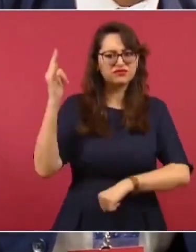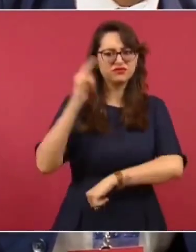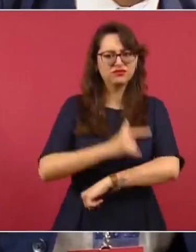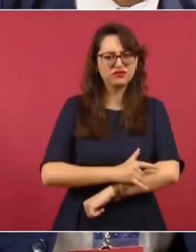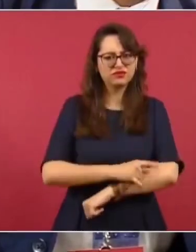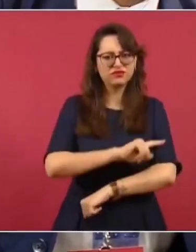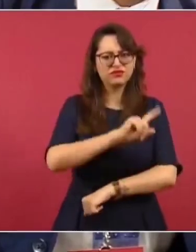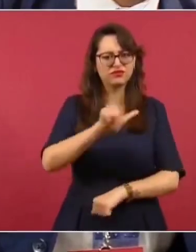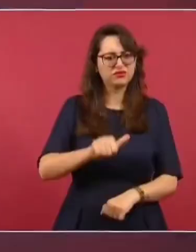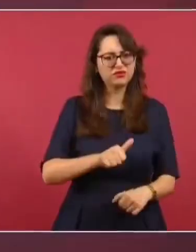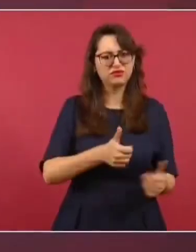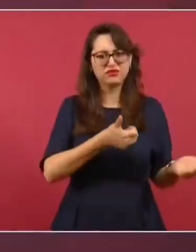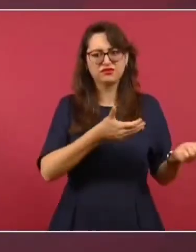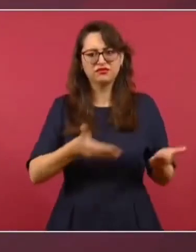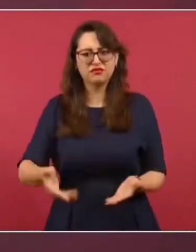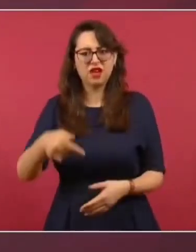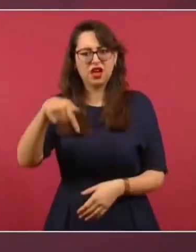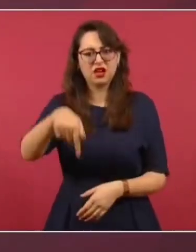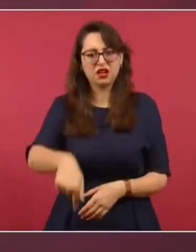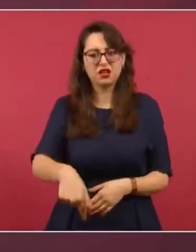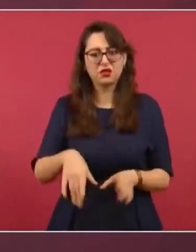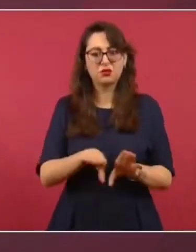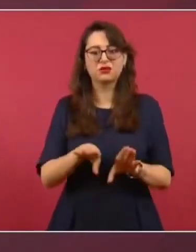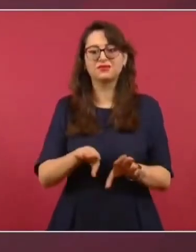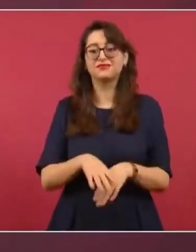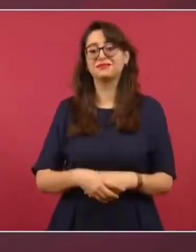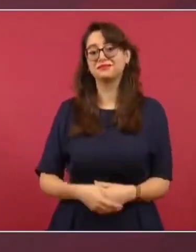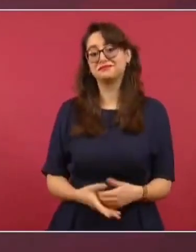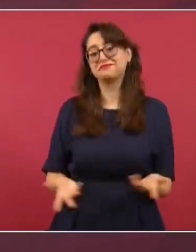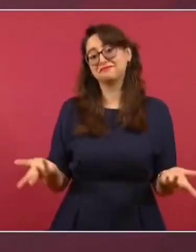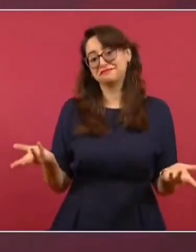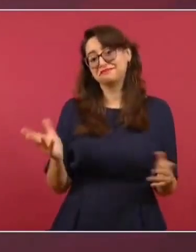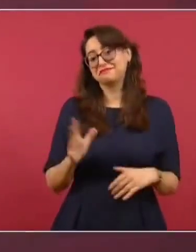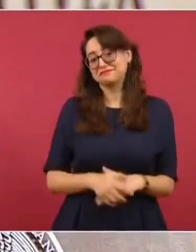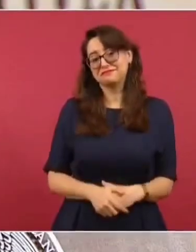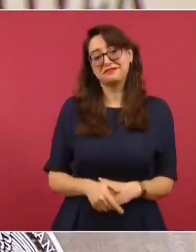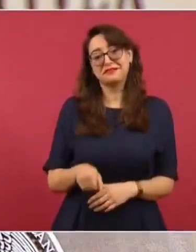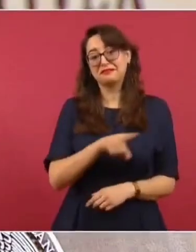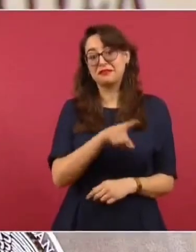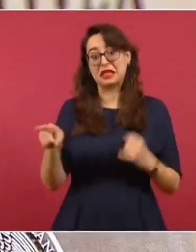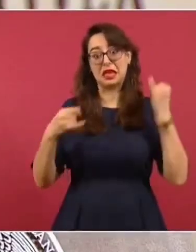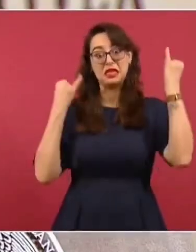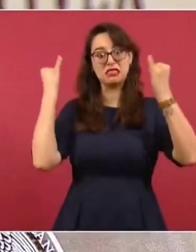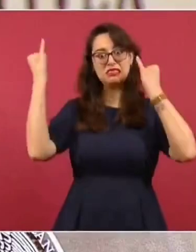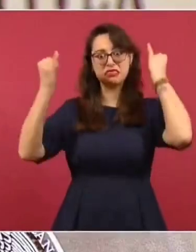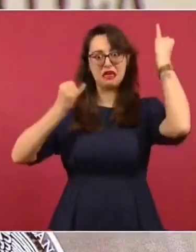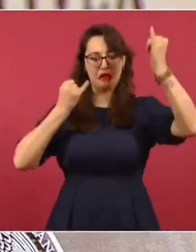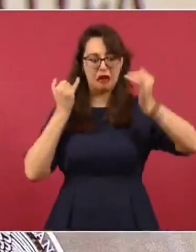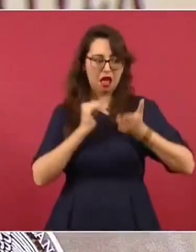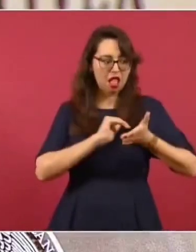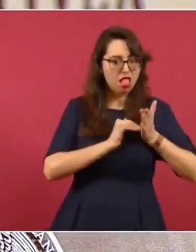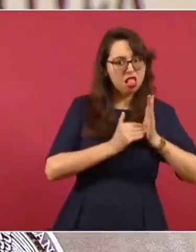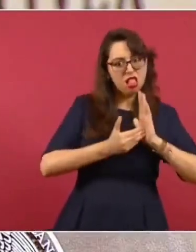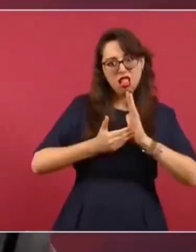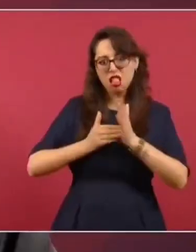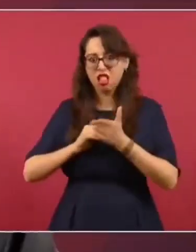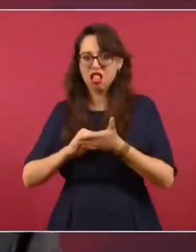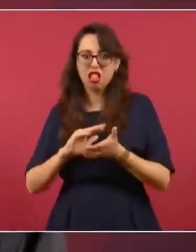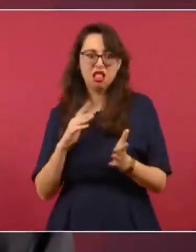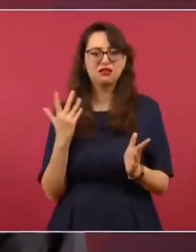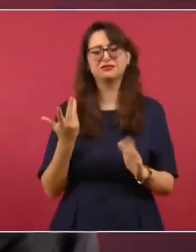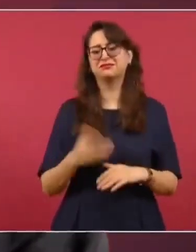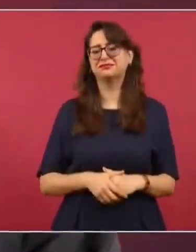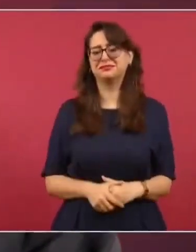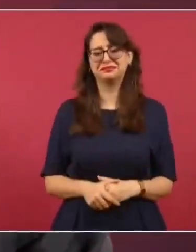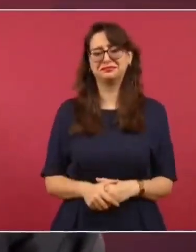Palacio Nacional. Bueno, las especulaciones son producto de la malquerencia de algunos. Yo le diría que